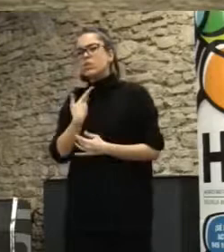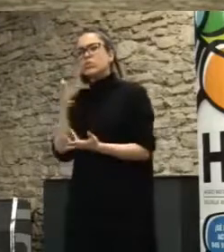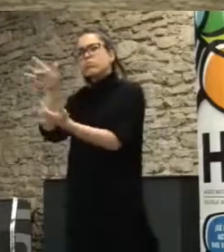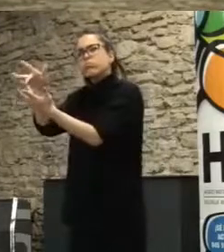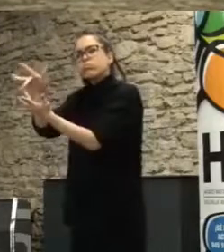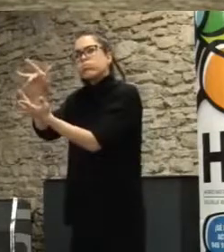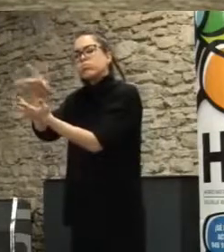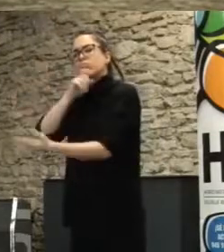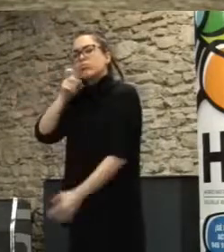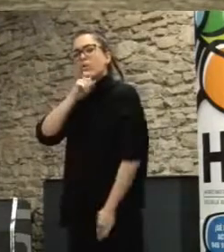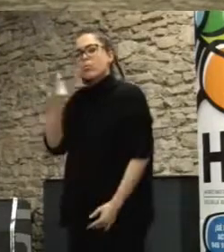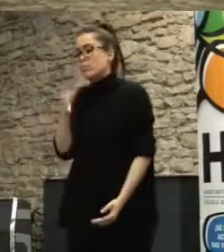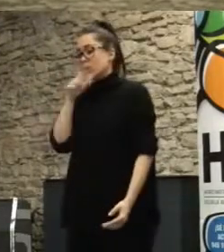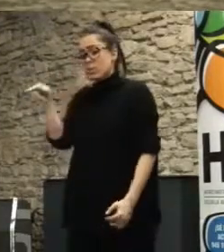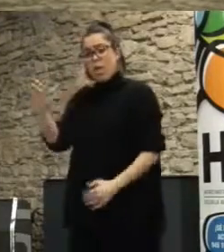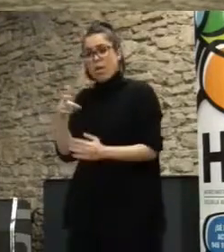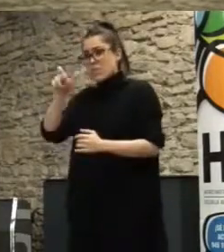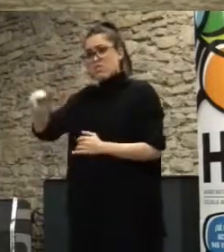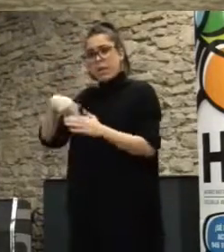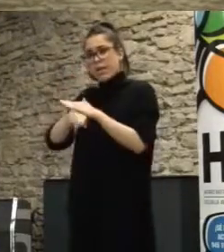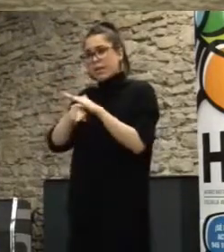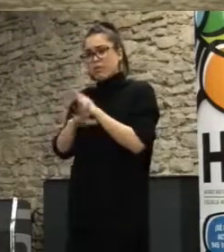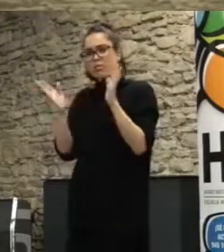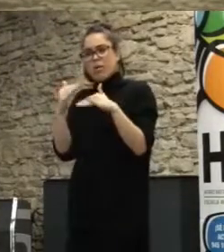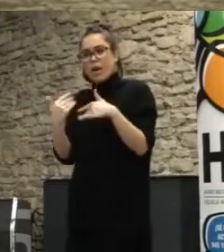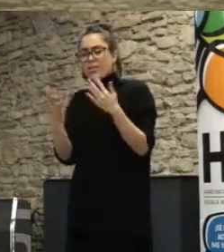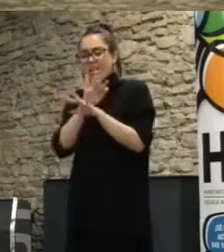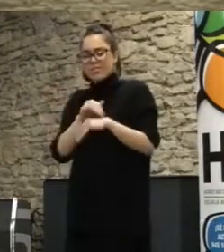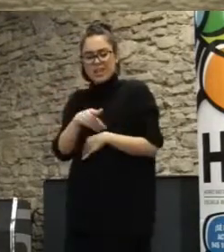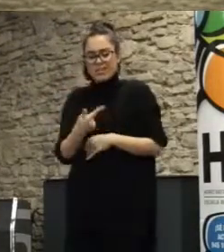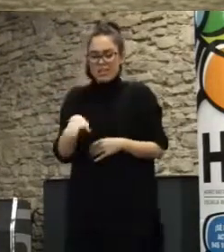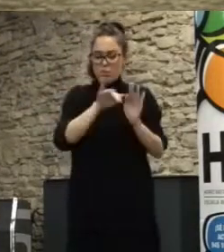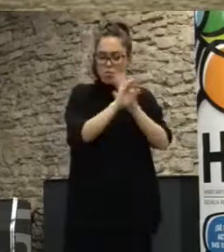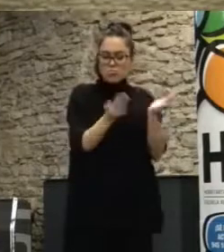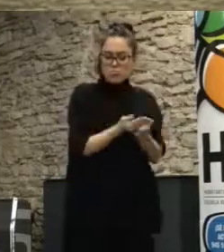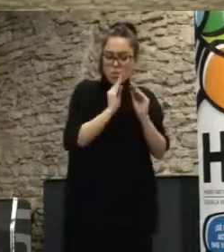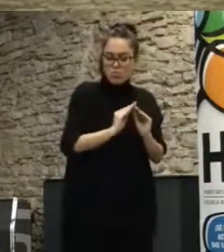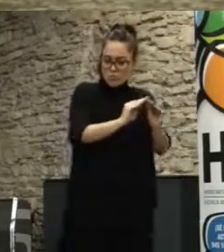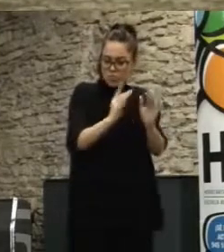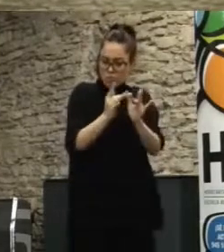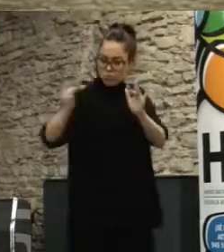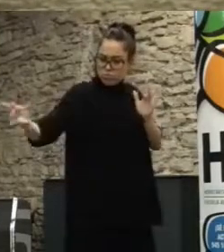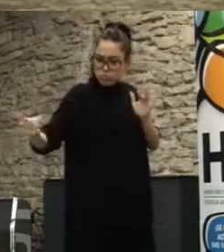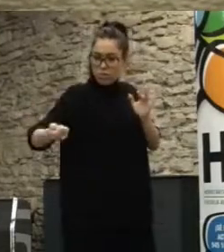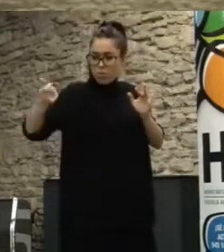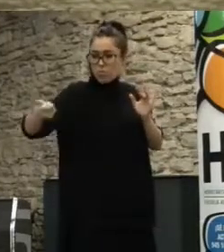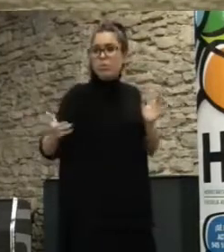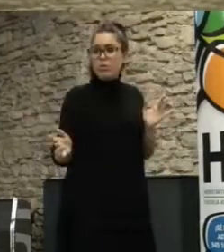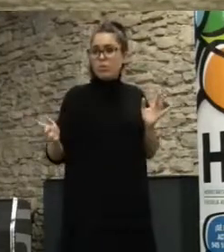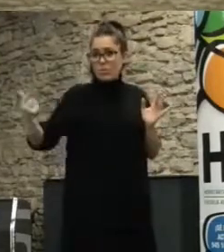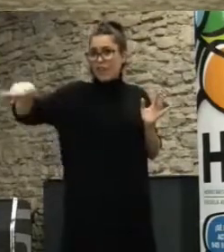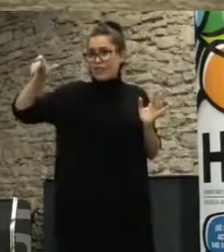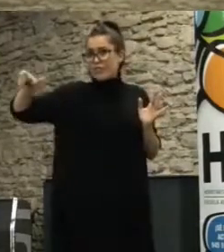situación por colectivos vulnerables están un poquito más lejos de todo esto y que por supuesto tienen mucho que